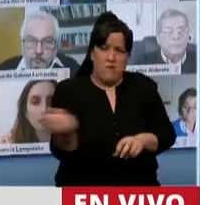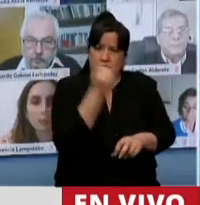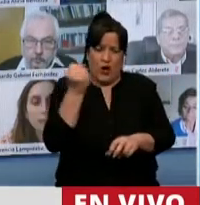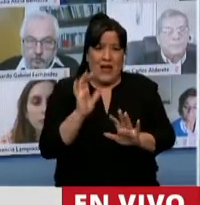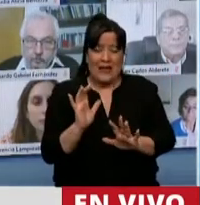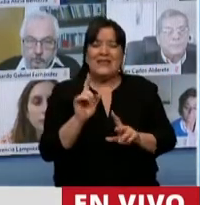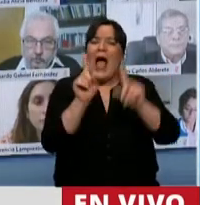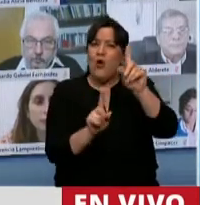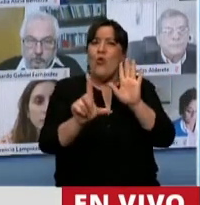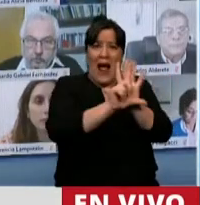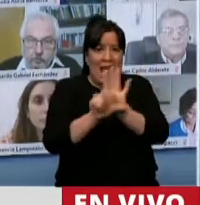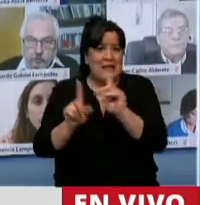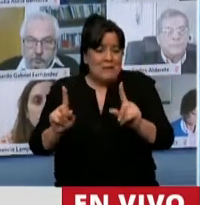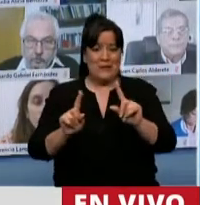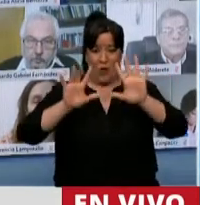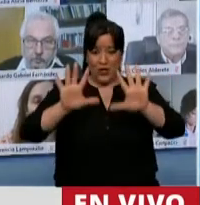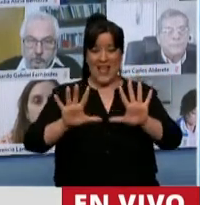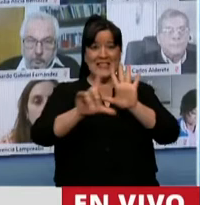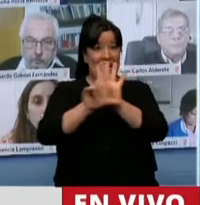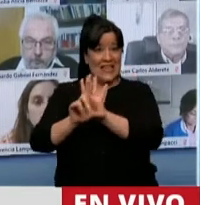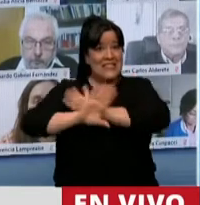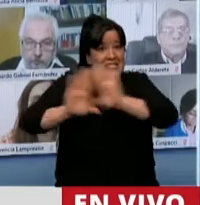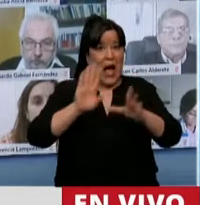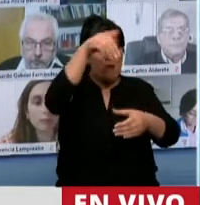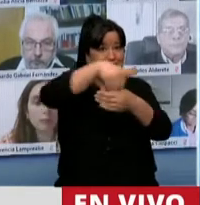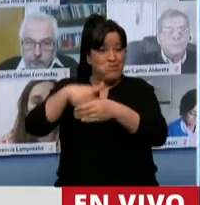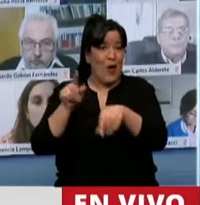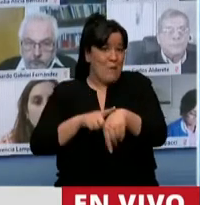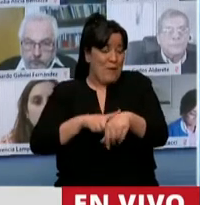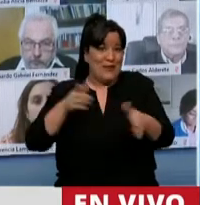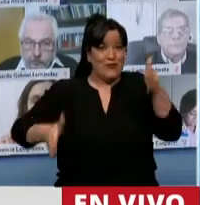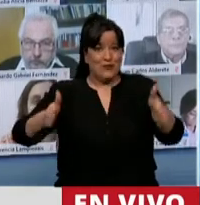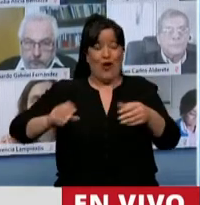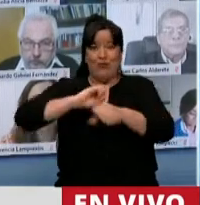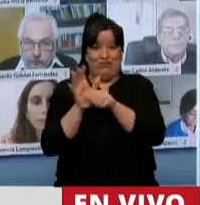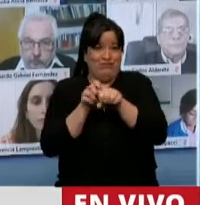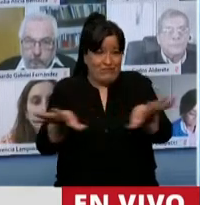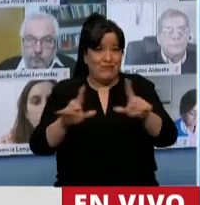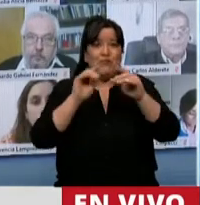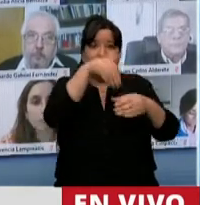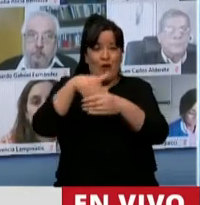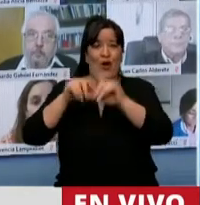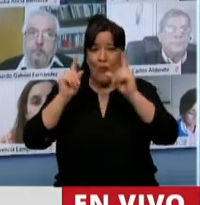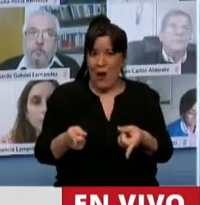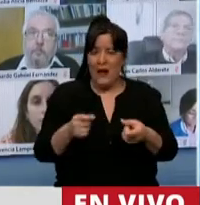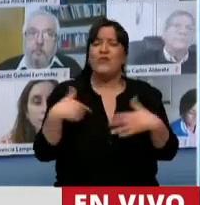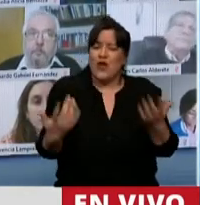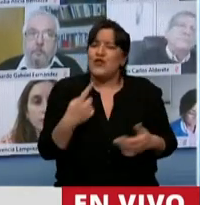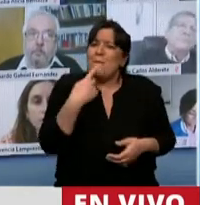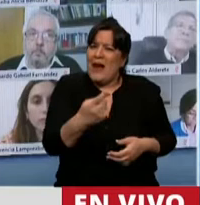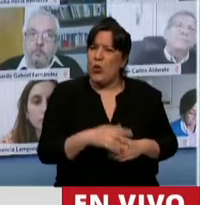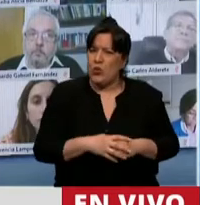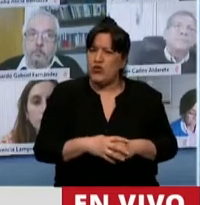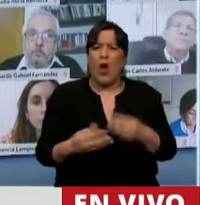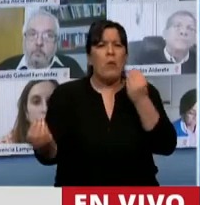algunas de las 10 leyes que votamos en este tiempo en el Congreso. Por eso yo me pregunto si la